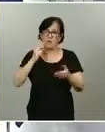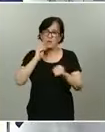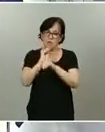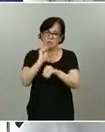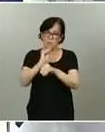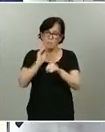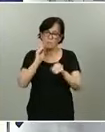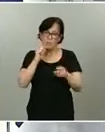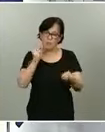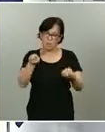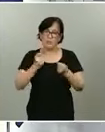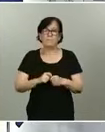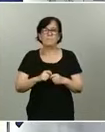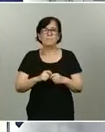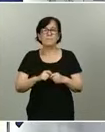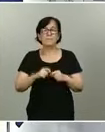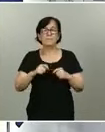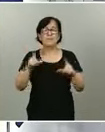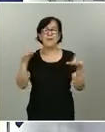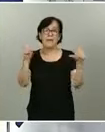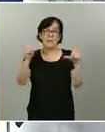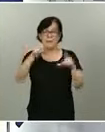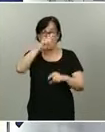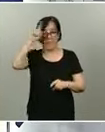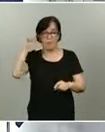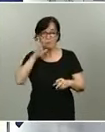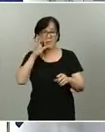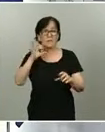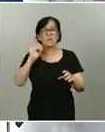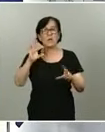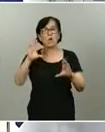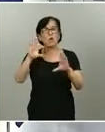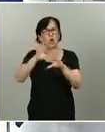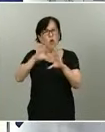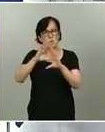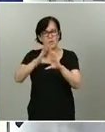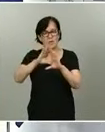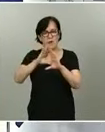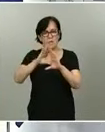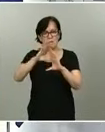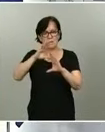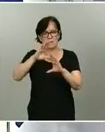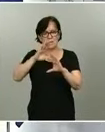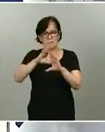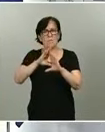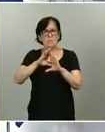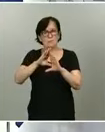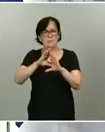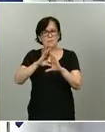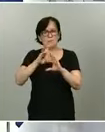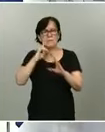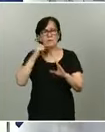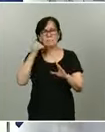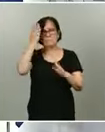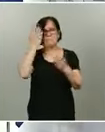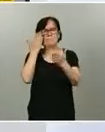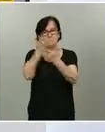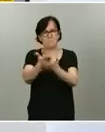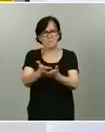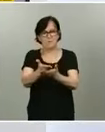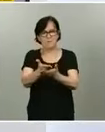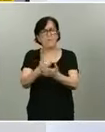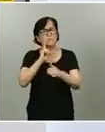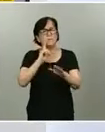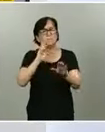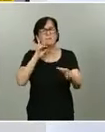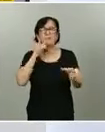Telemadrid le pregunta por la decisión de la Comunidad de Madrid o la sugerencia de la Comunidad de Madrid que es partidaria de flexibilizar